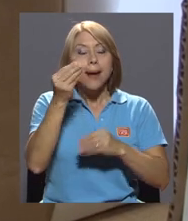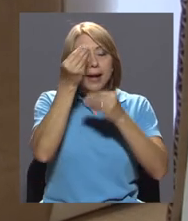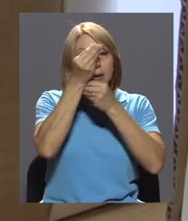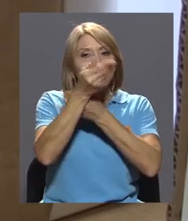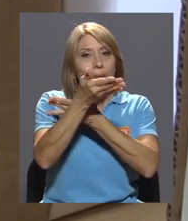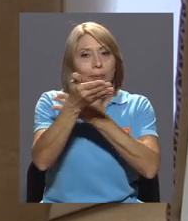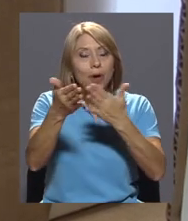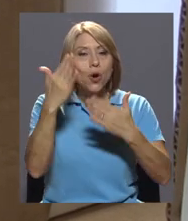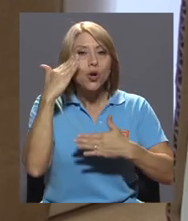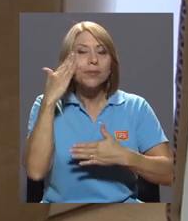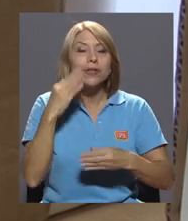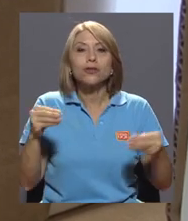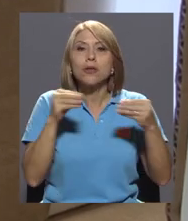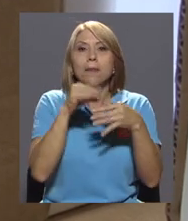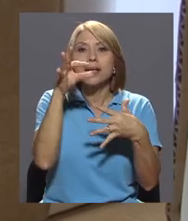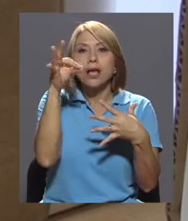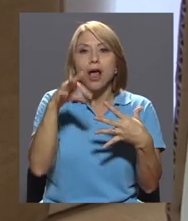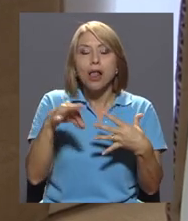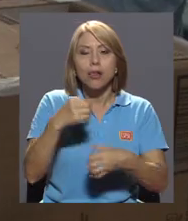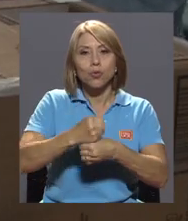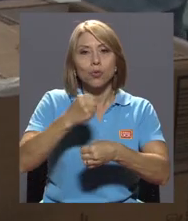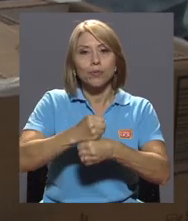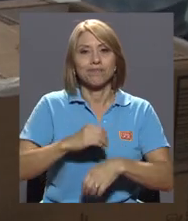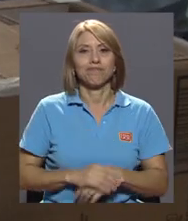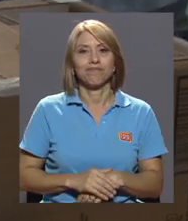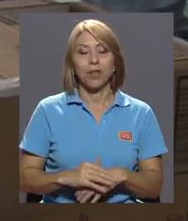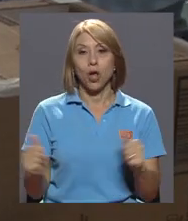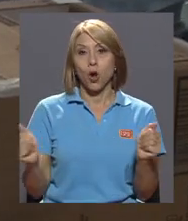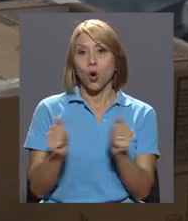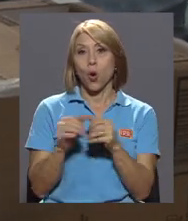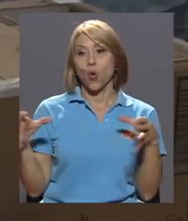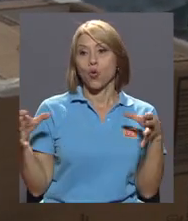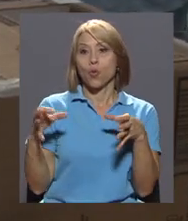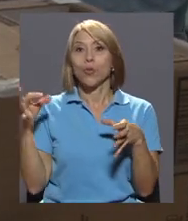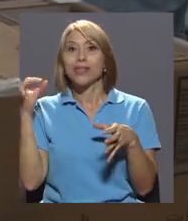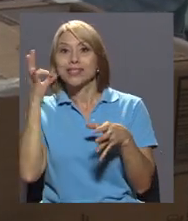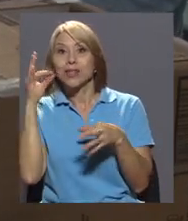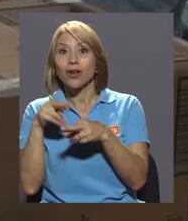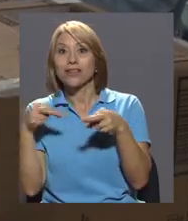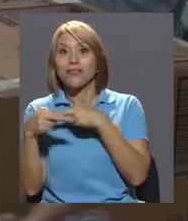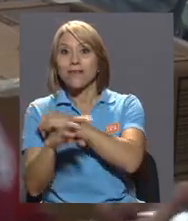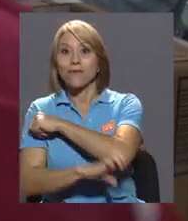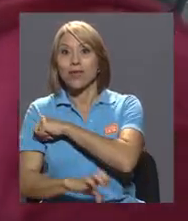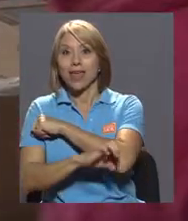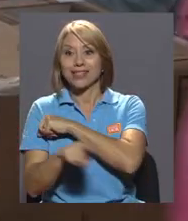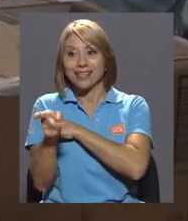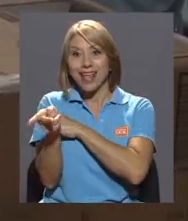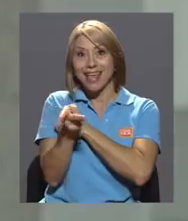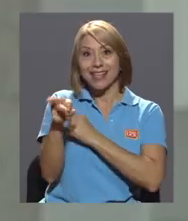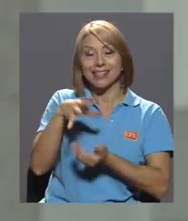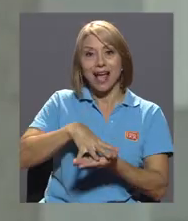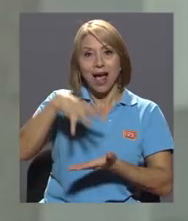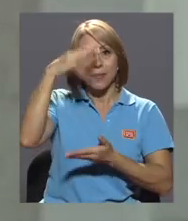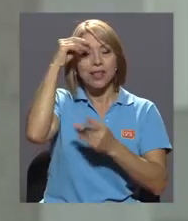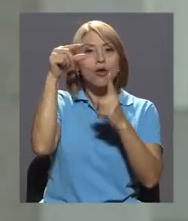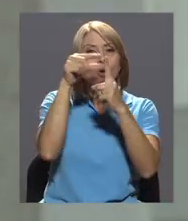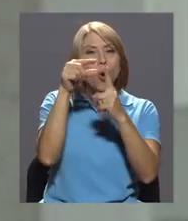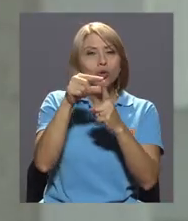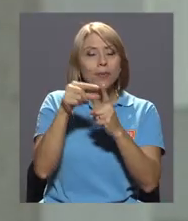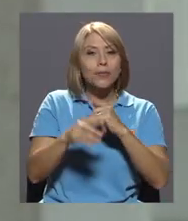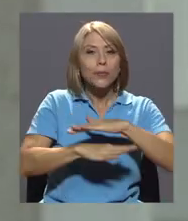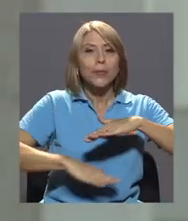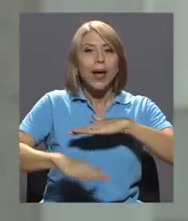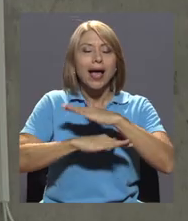conocimientos y tener más opciones de empleo. Junto a un grupo de señoras refugiadas, aprendieron conceptos básicos de